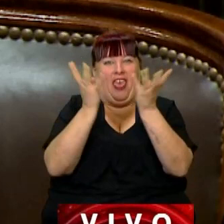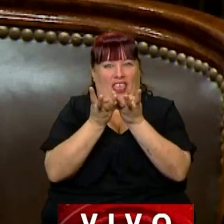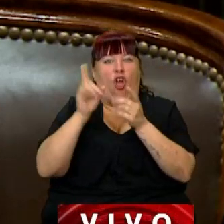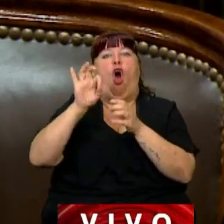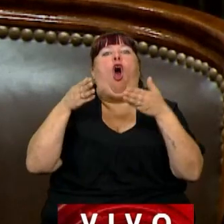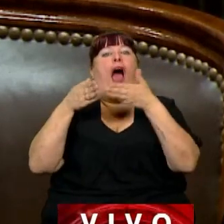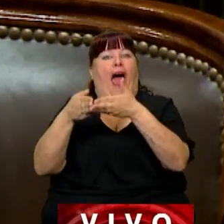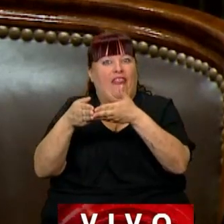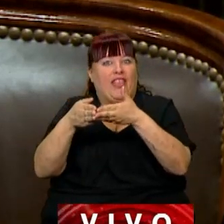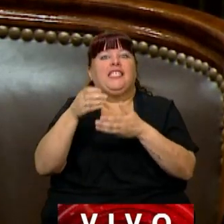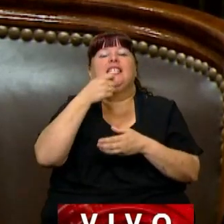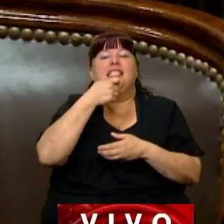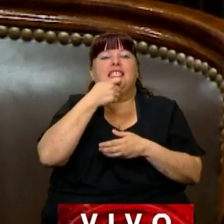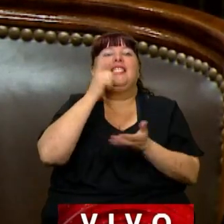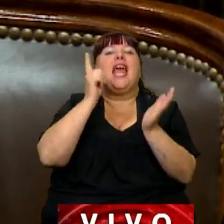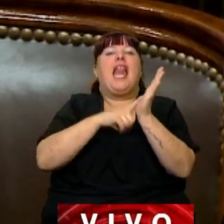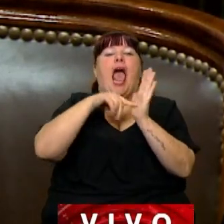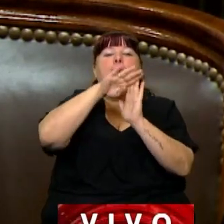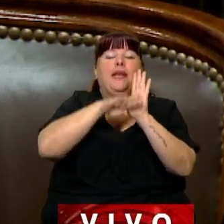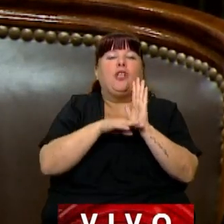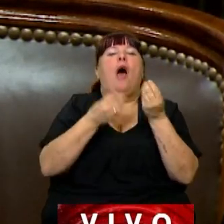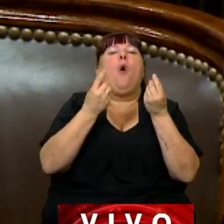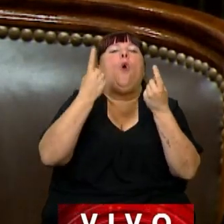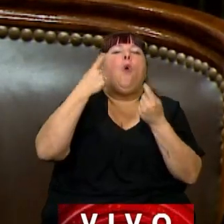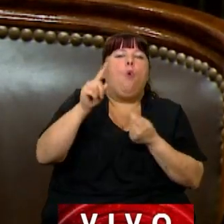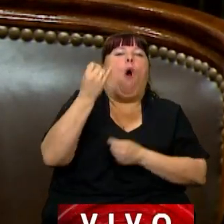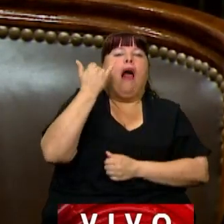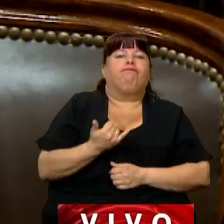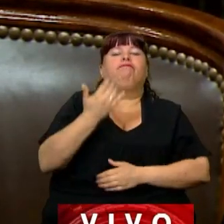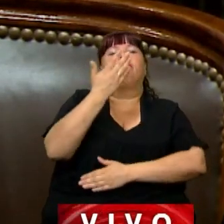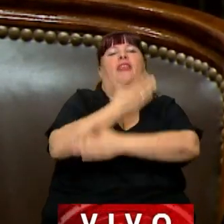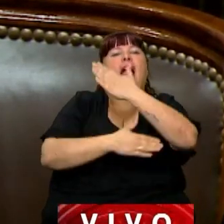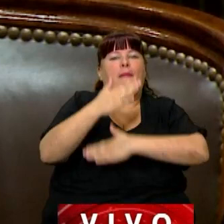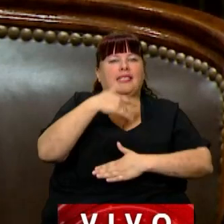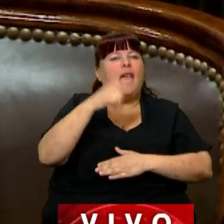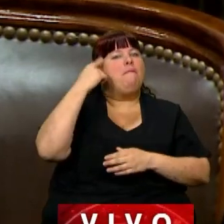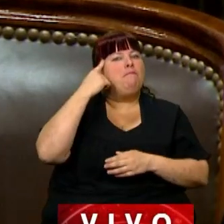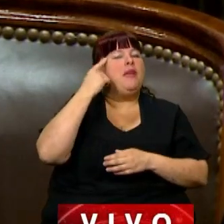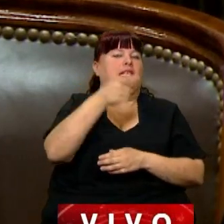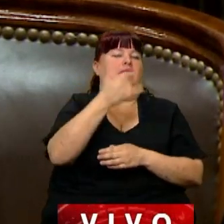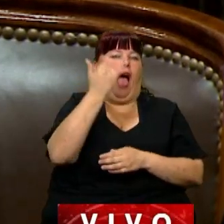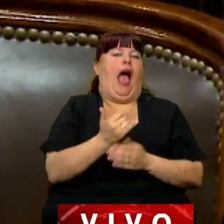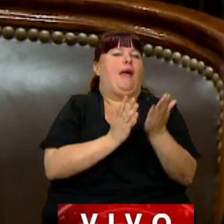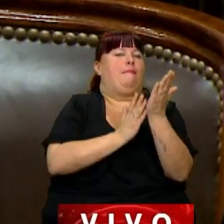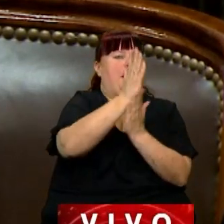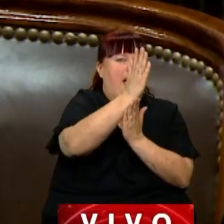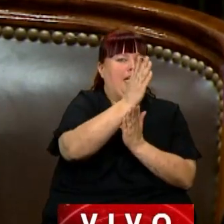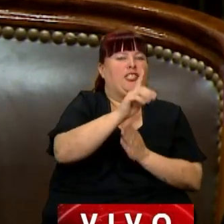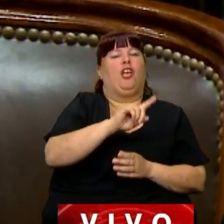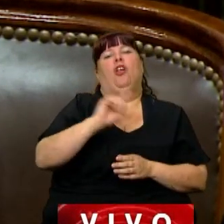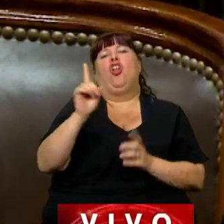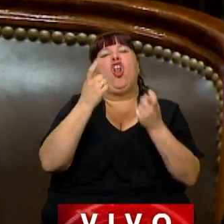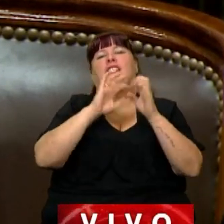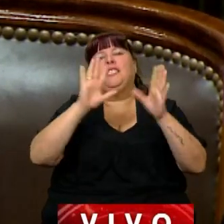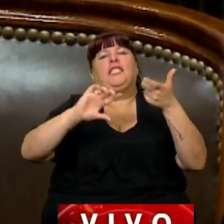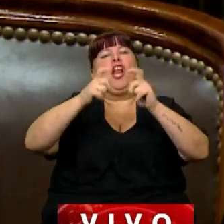como Andis a la hora de la reglamentación, cuáles son las discapacidades que se consideren permanentes y no